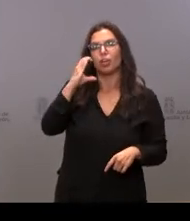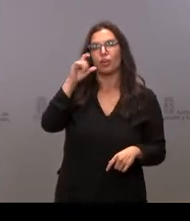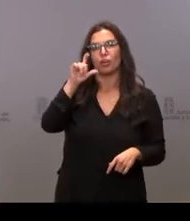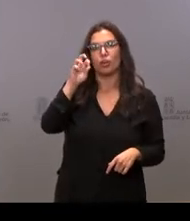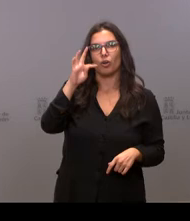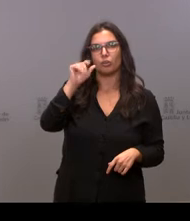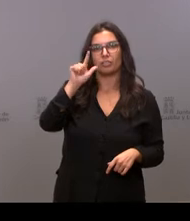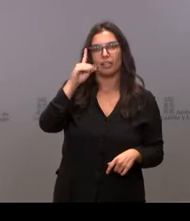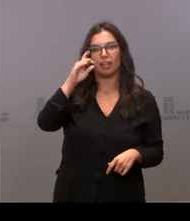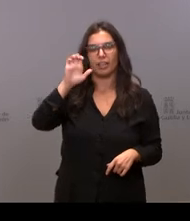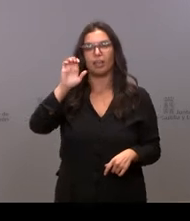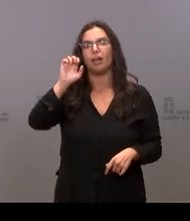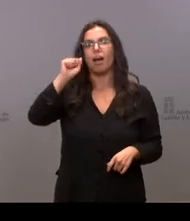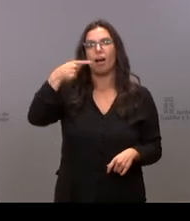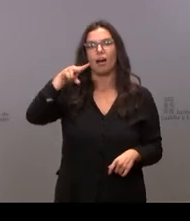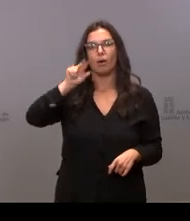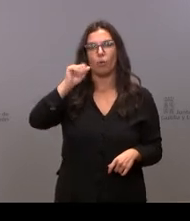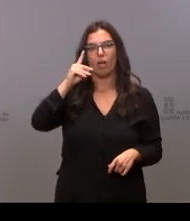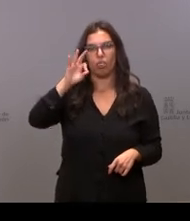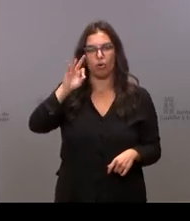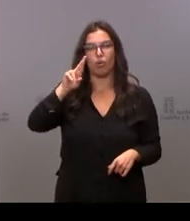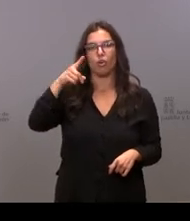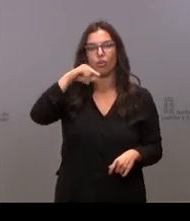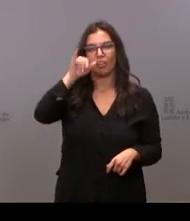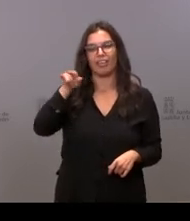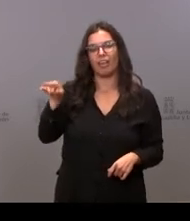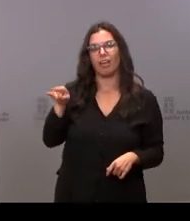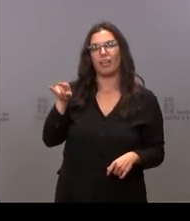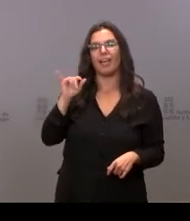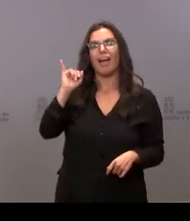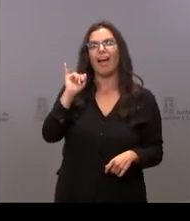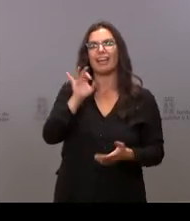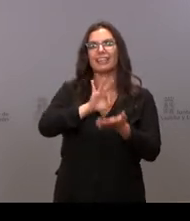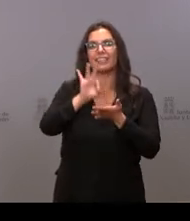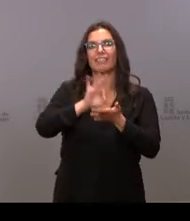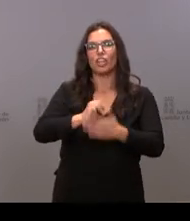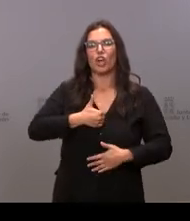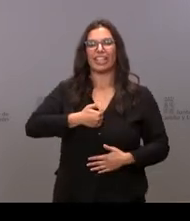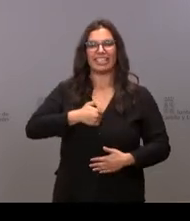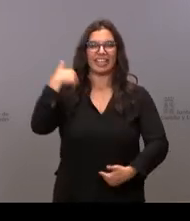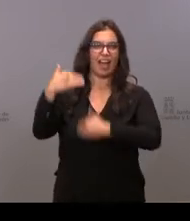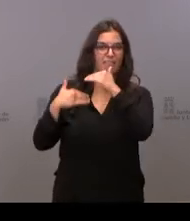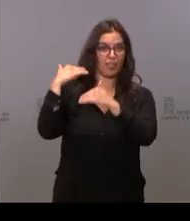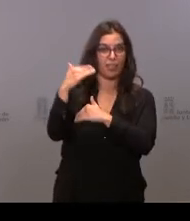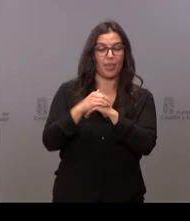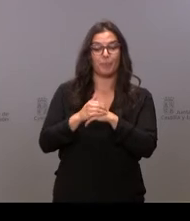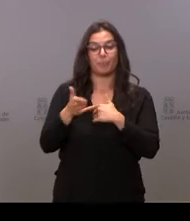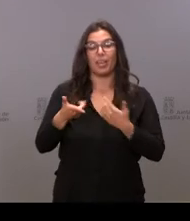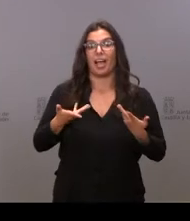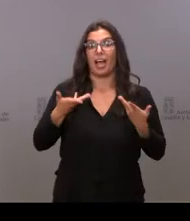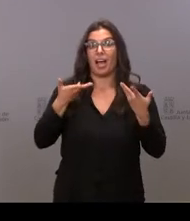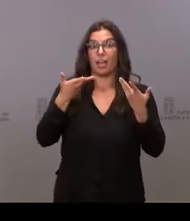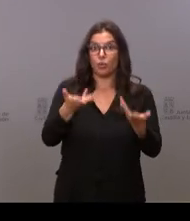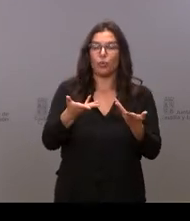Aguado Rodríguez. Clotilde dispone de un servicio de teleasistencia avanzada. Esta ayuda de manera proactiva